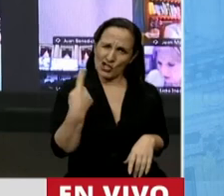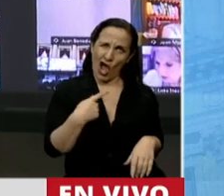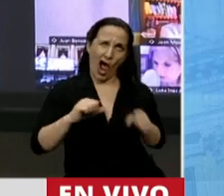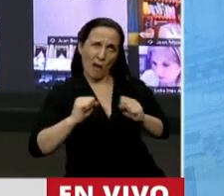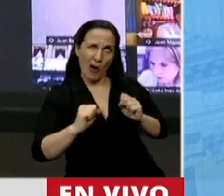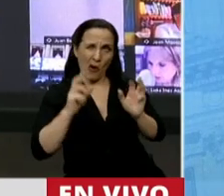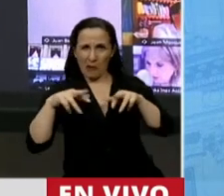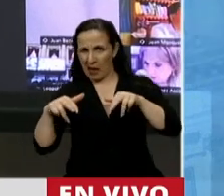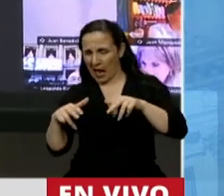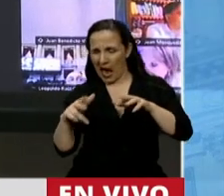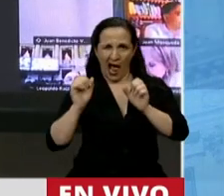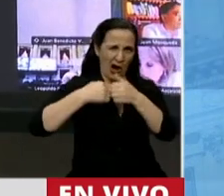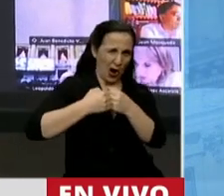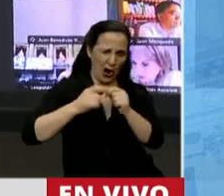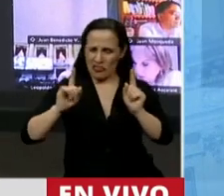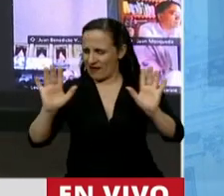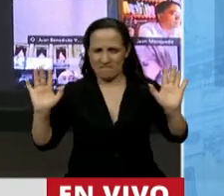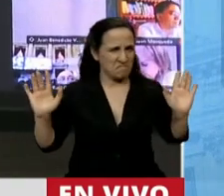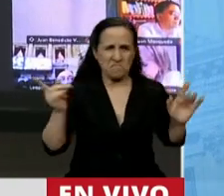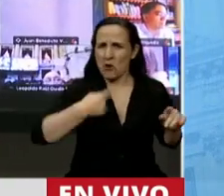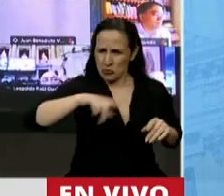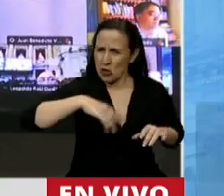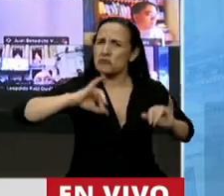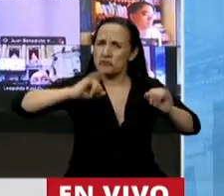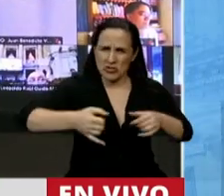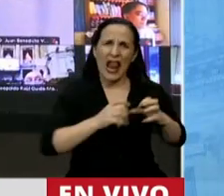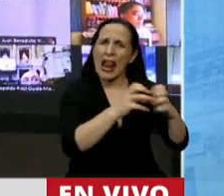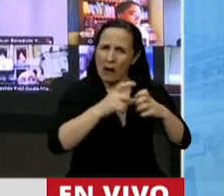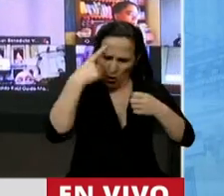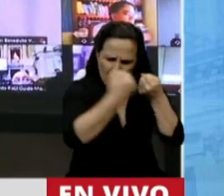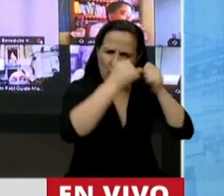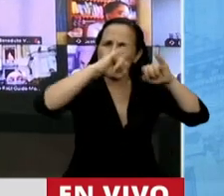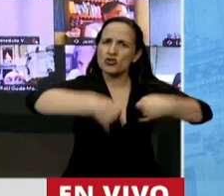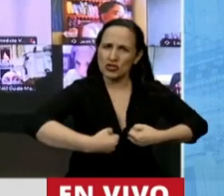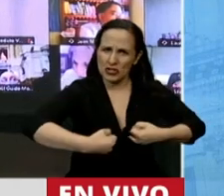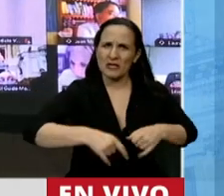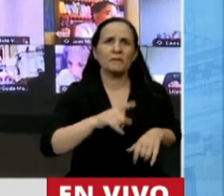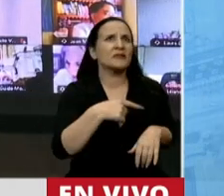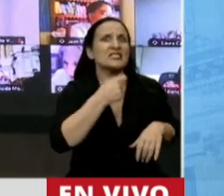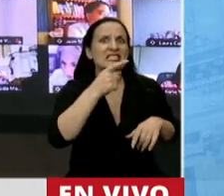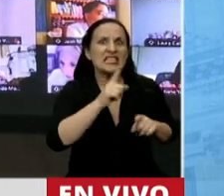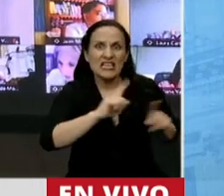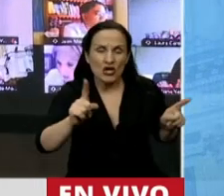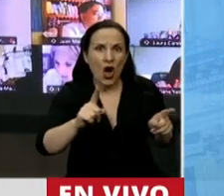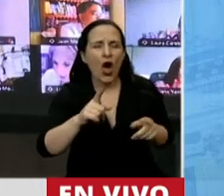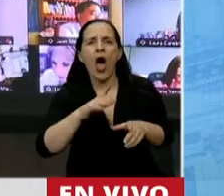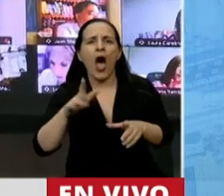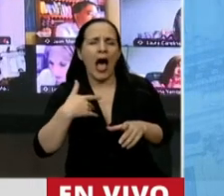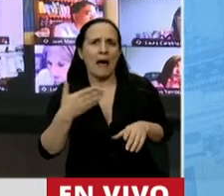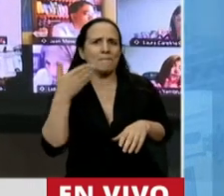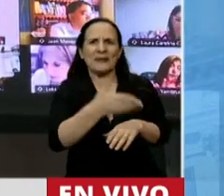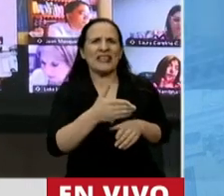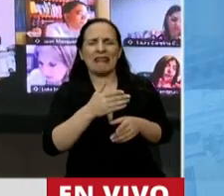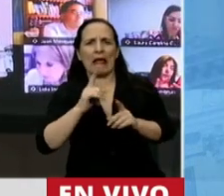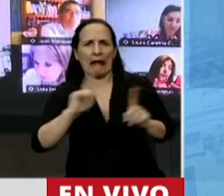No mandamos hablar de escondida. Aceptamos las reglas de labor parlamentaria. Si decimos que no hay apartamiento, no pedimos